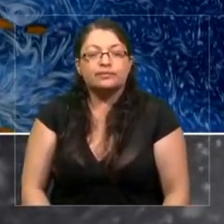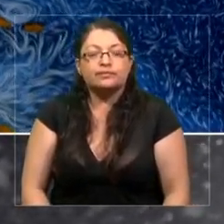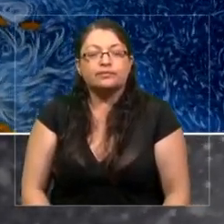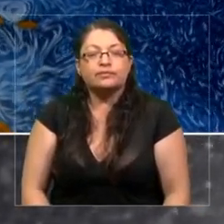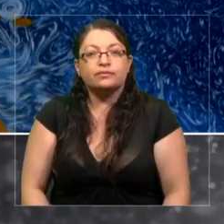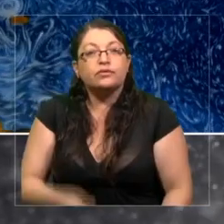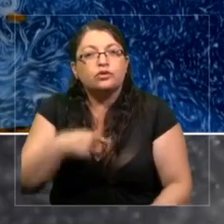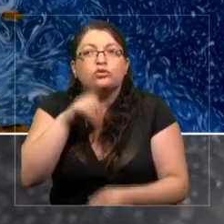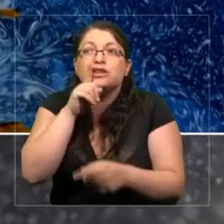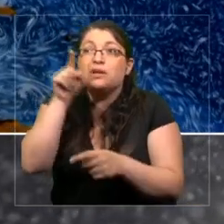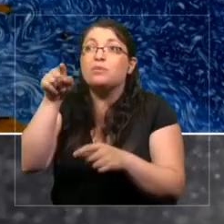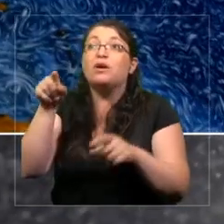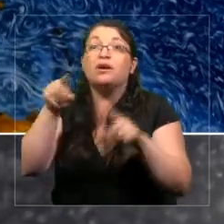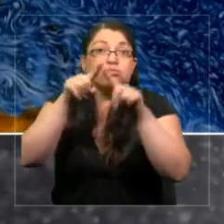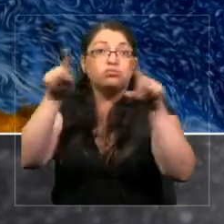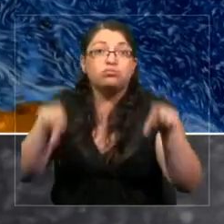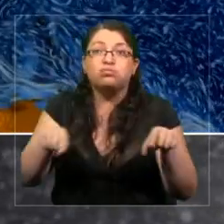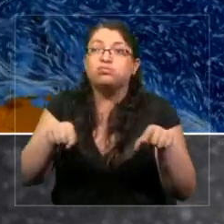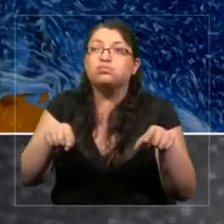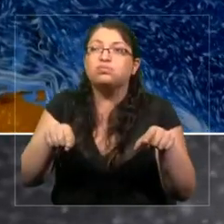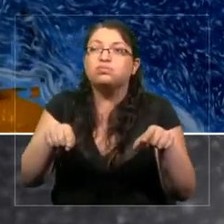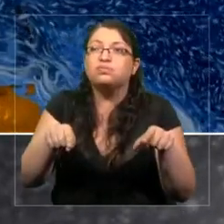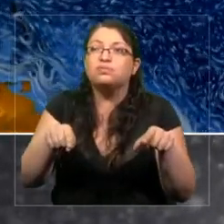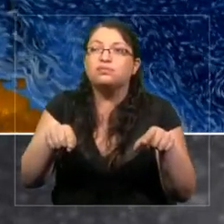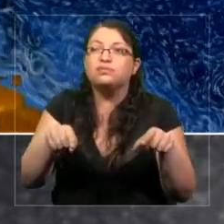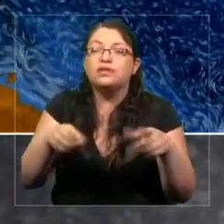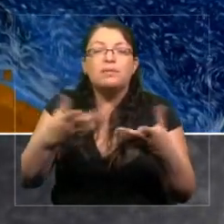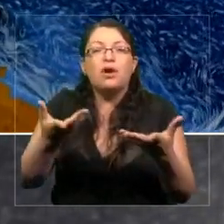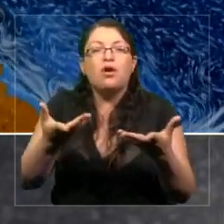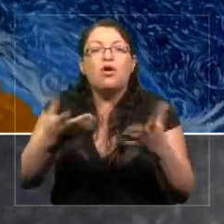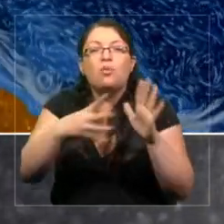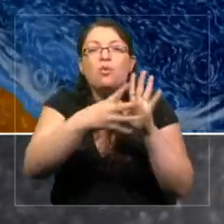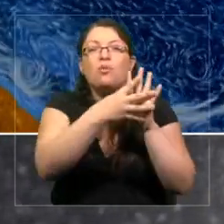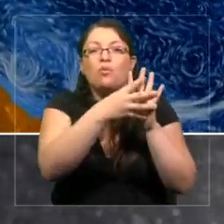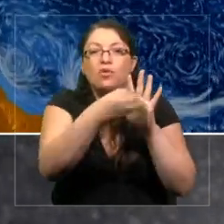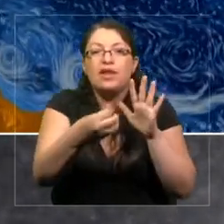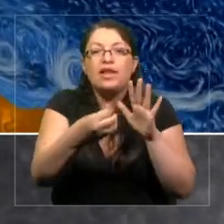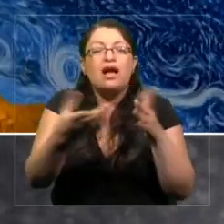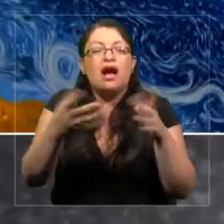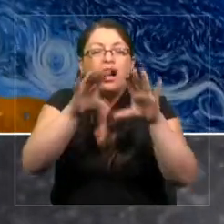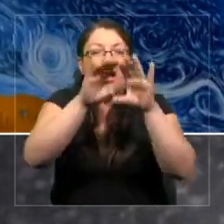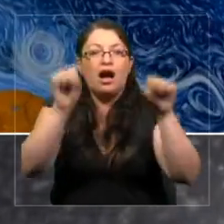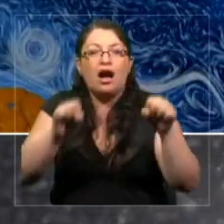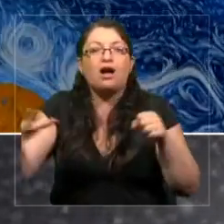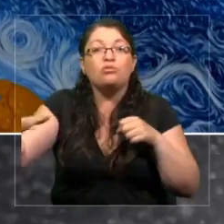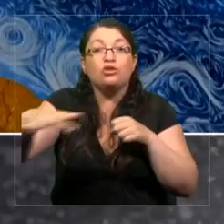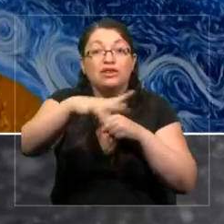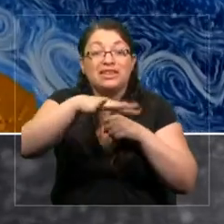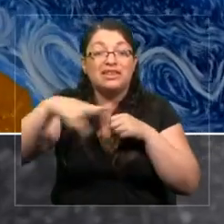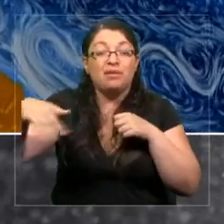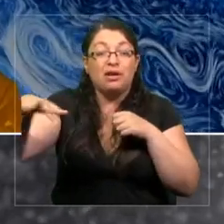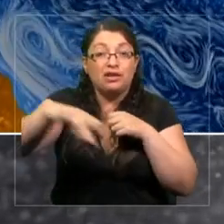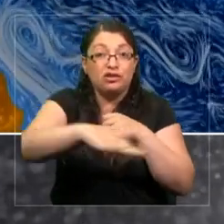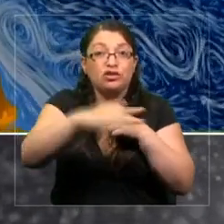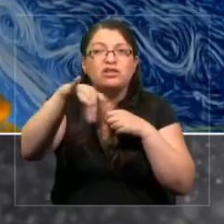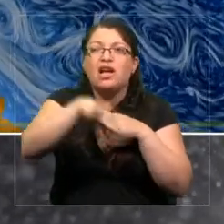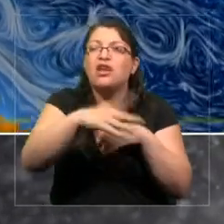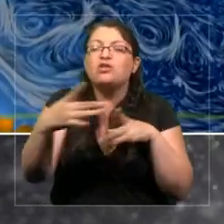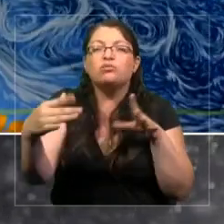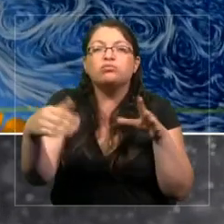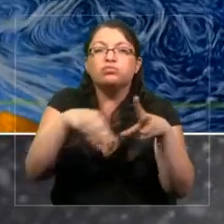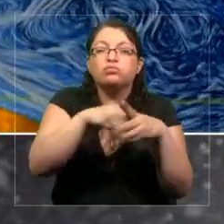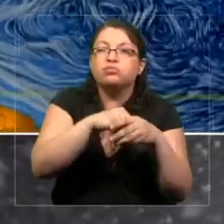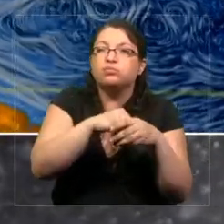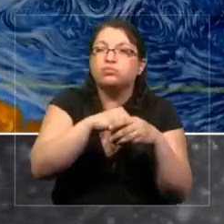marco teórico para el modelamiento del sistema del océano y los diferentes sistemas, integrando las complejidades